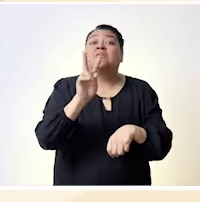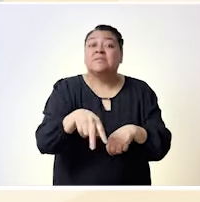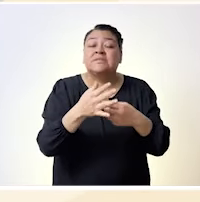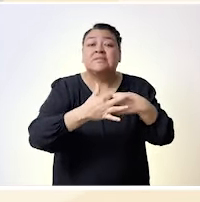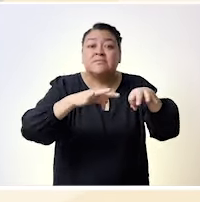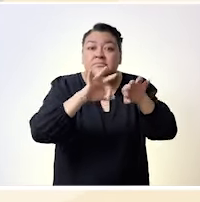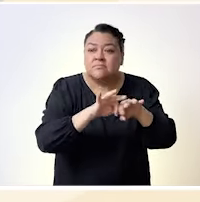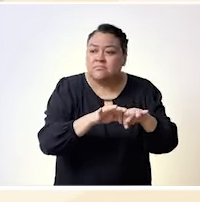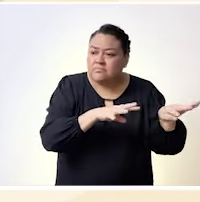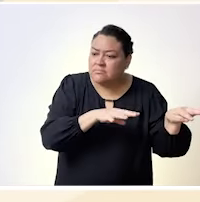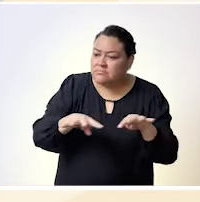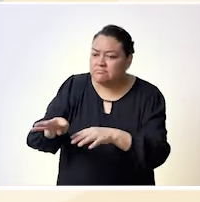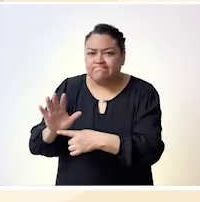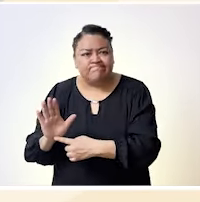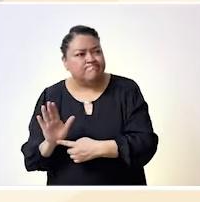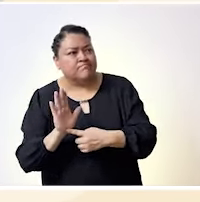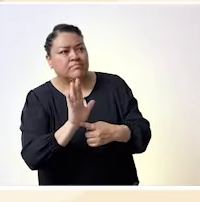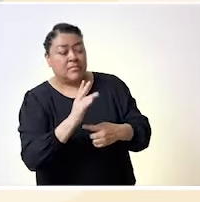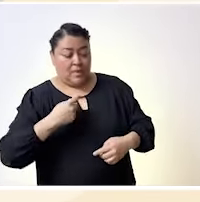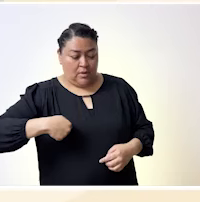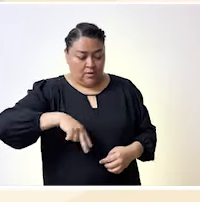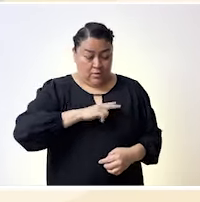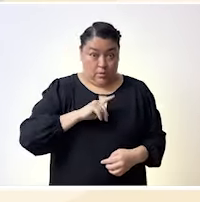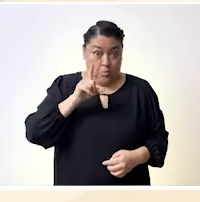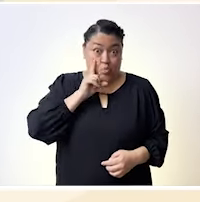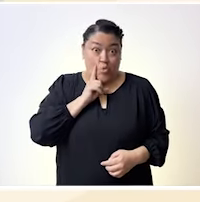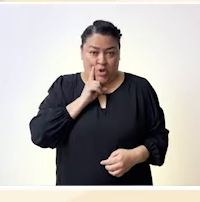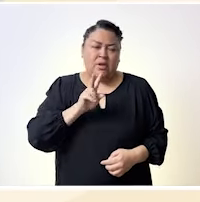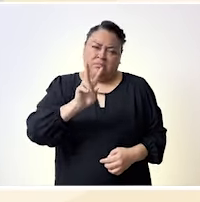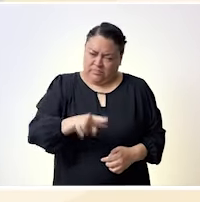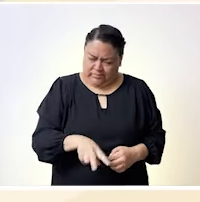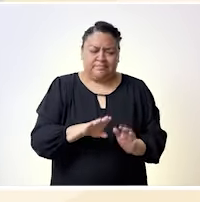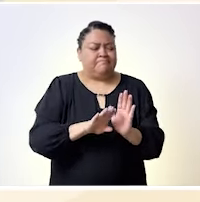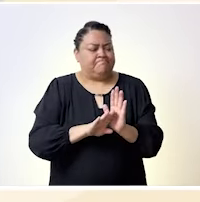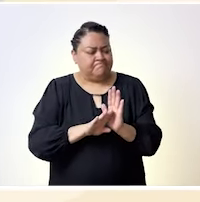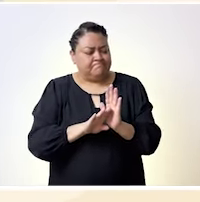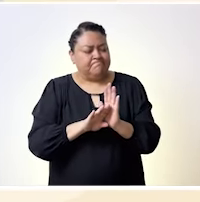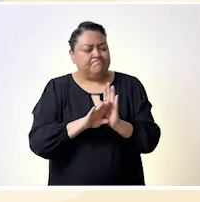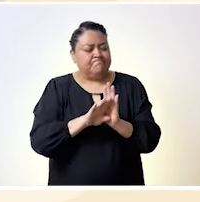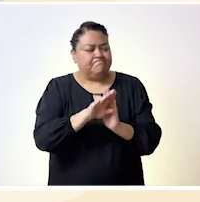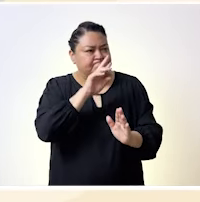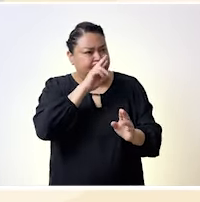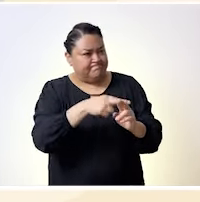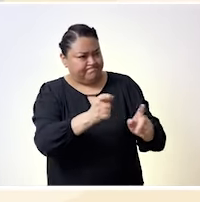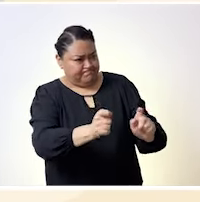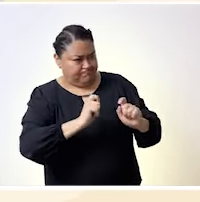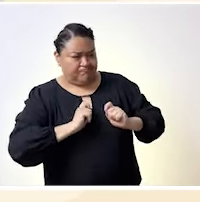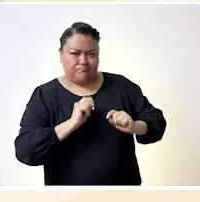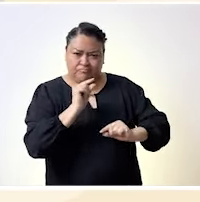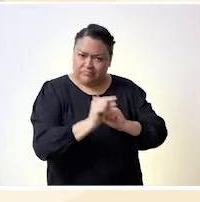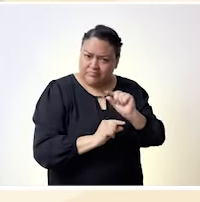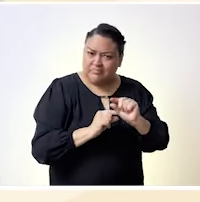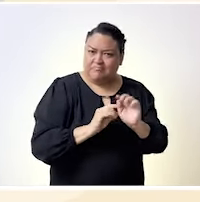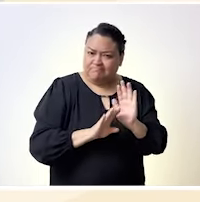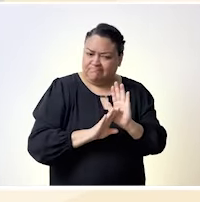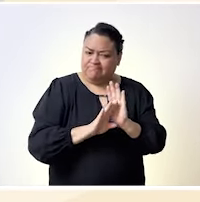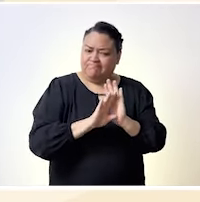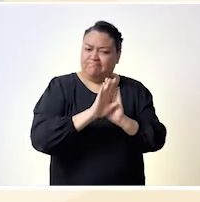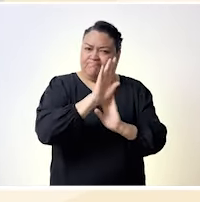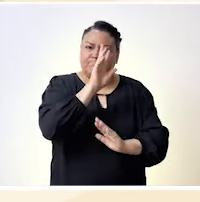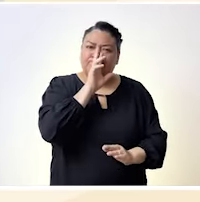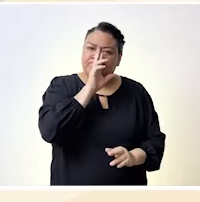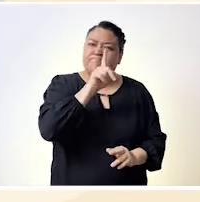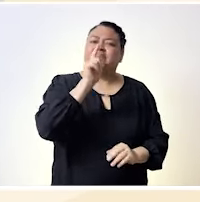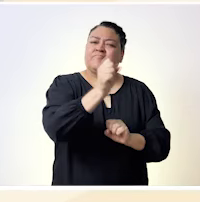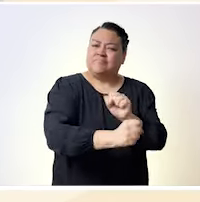que es prioridad visibilizar que aunque hemos tenido avances en cuanto a nuestra participación